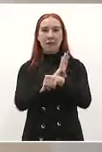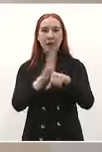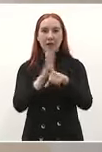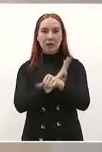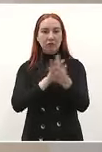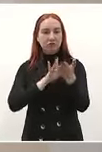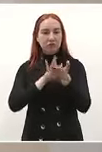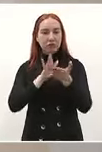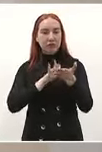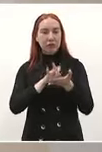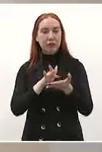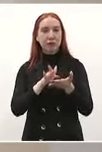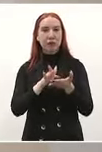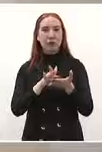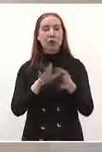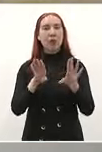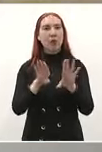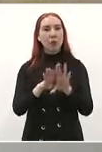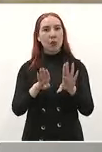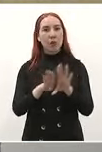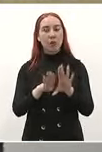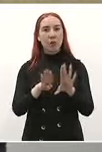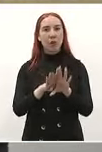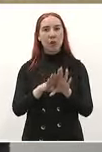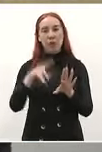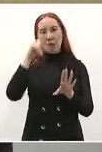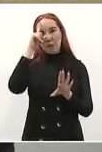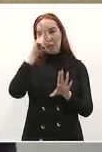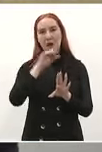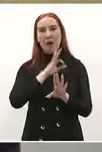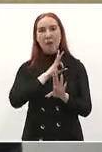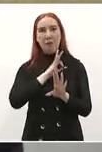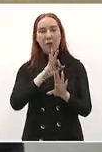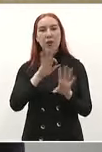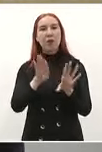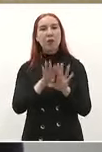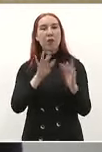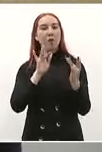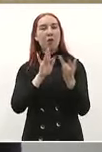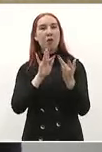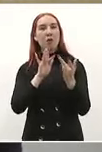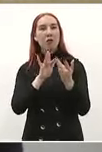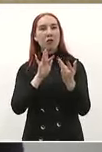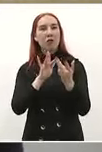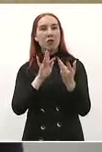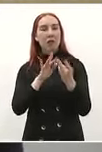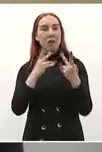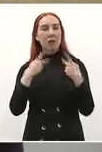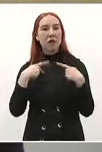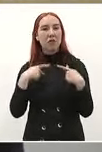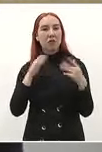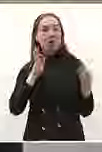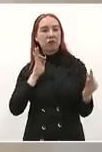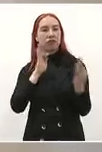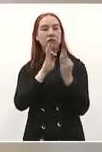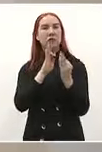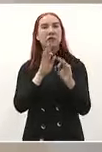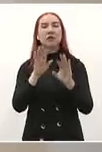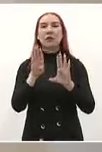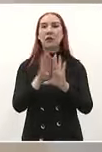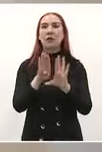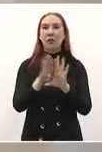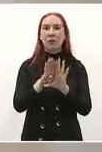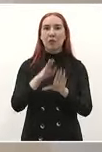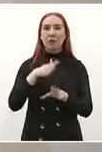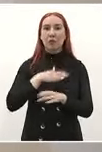el apoyo de manera directa a la gente no crean que es sólo